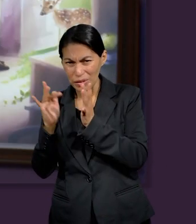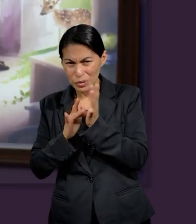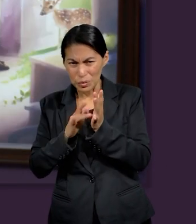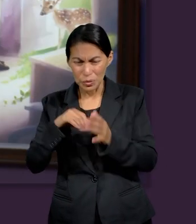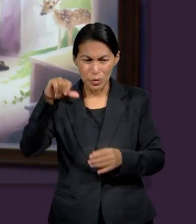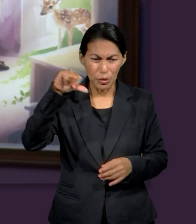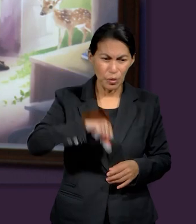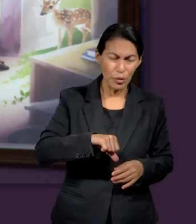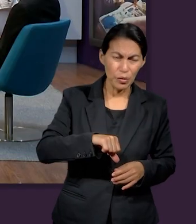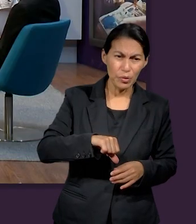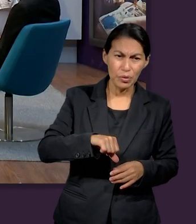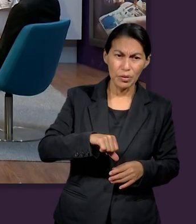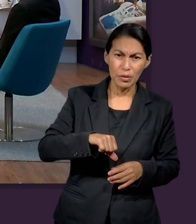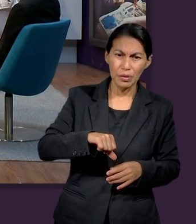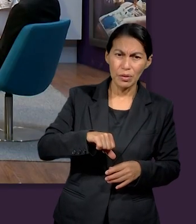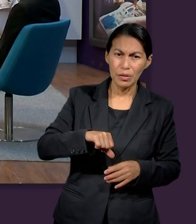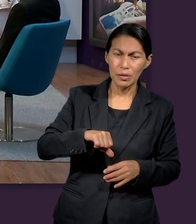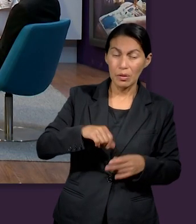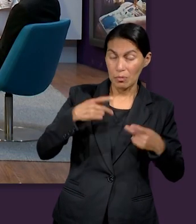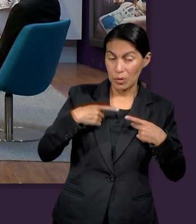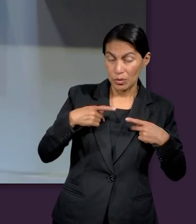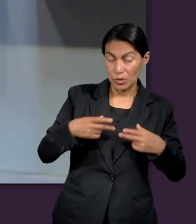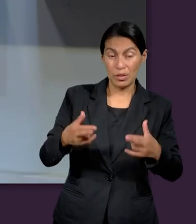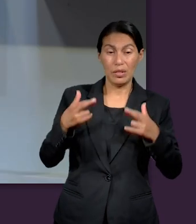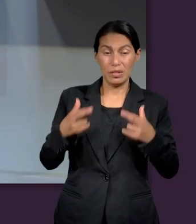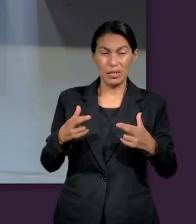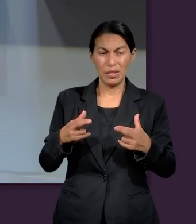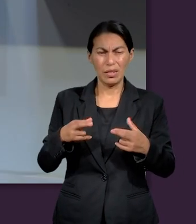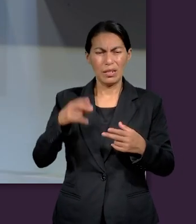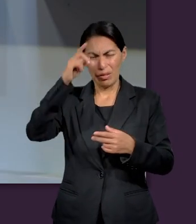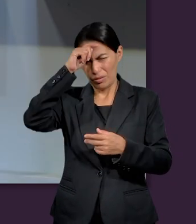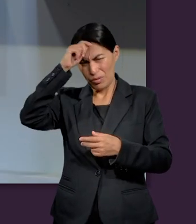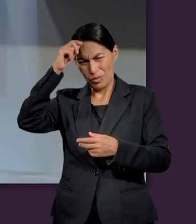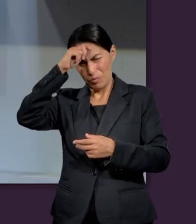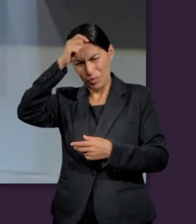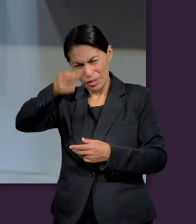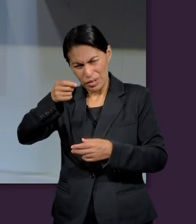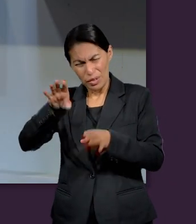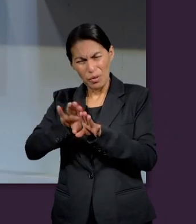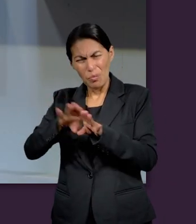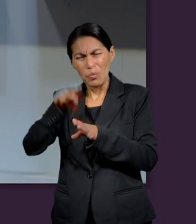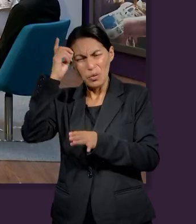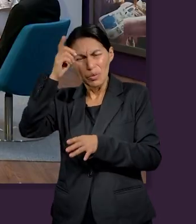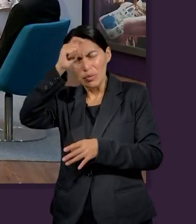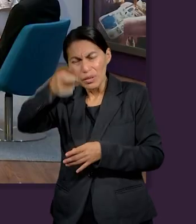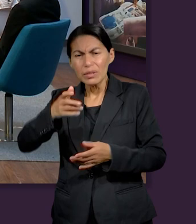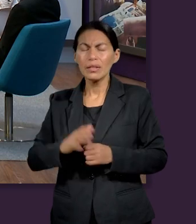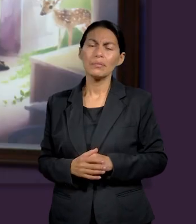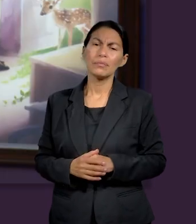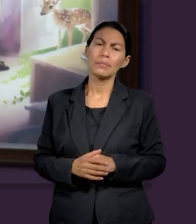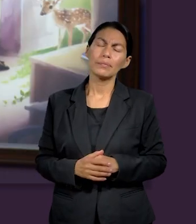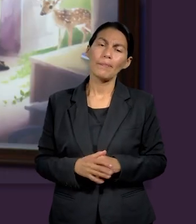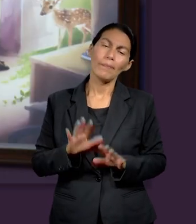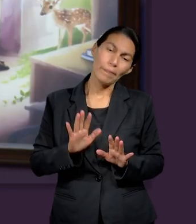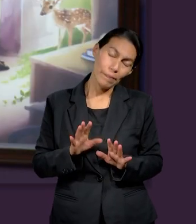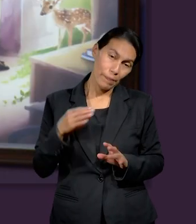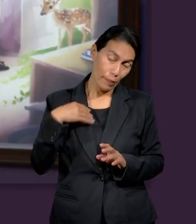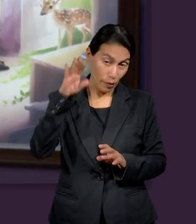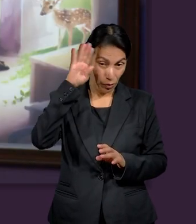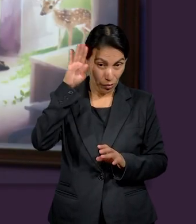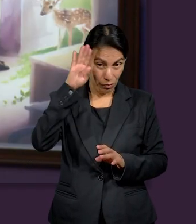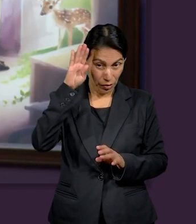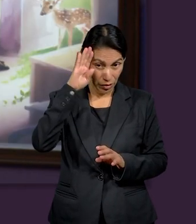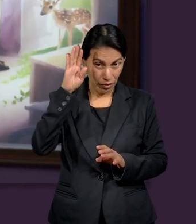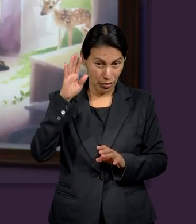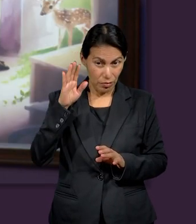ser Jesús hoy una bendición para los ricos que existen? Yo creo que